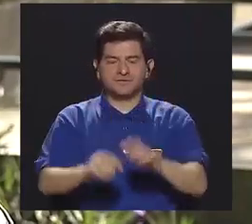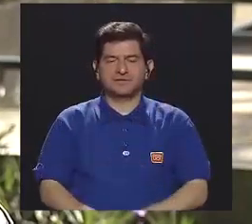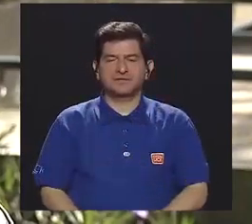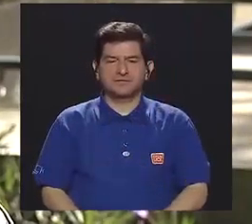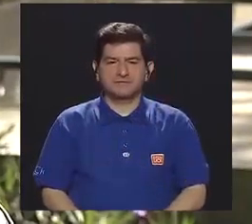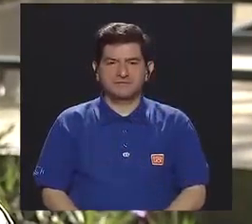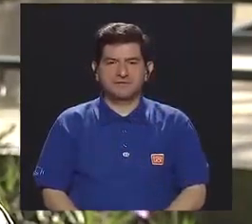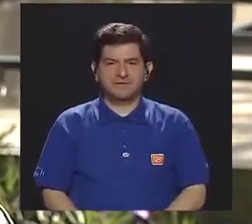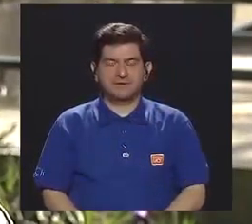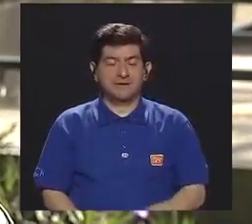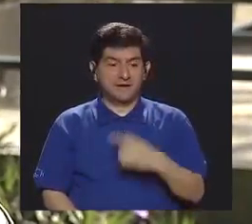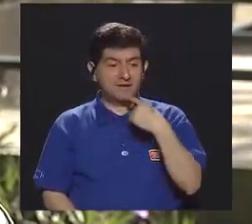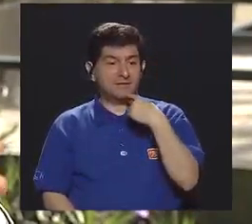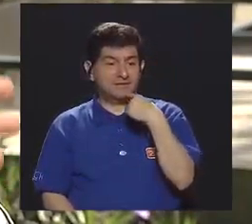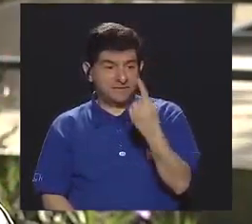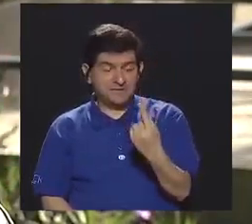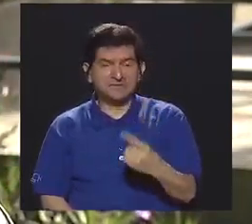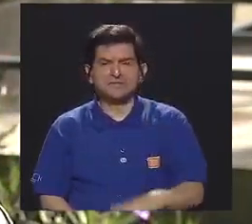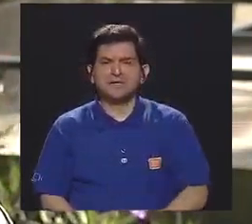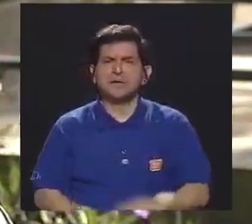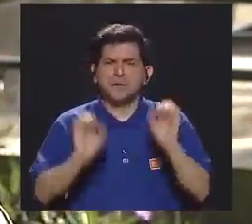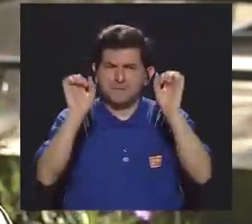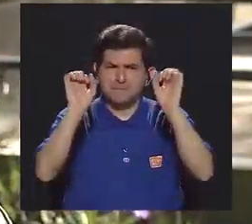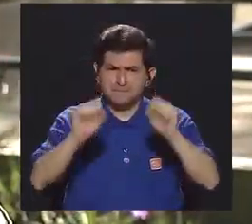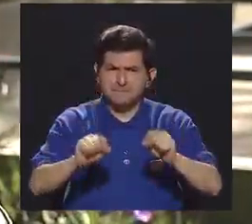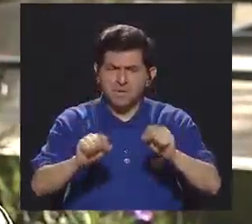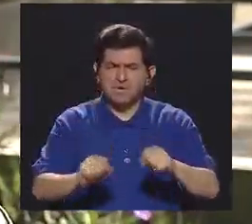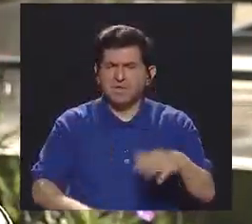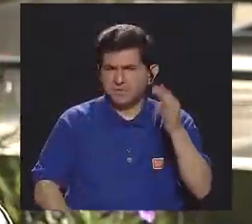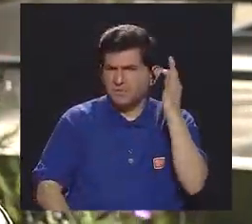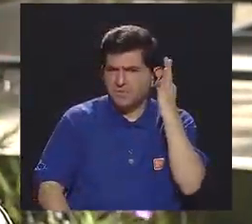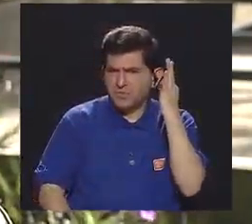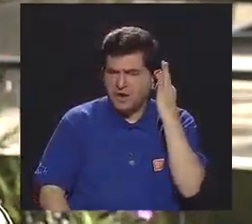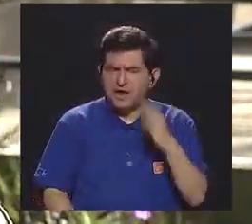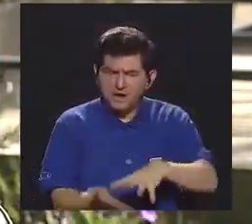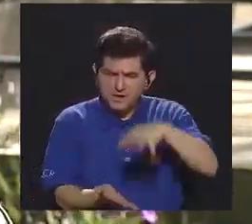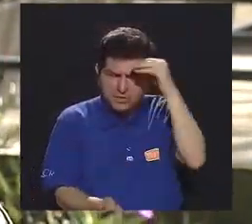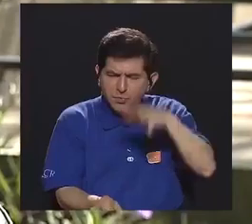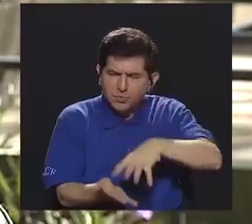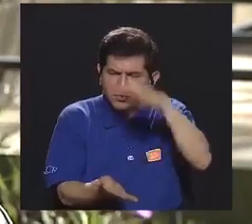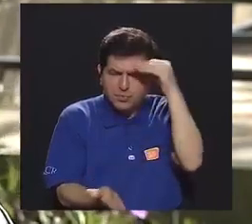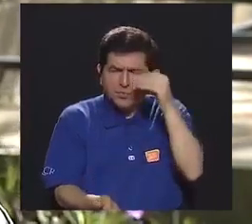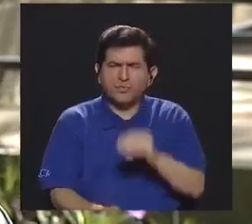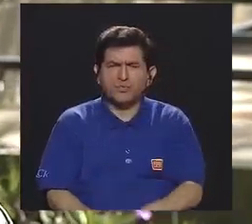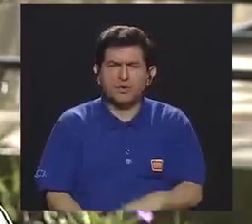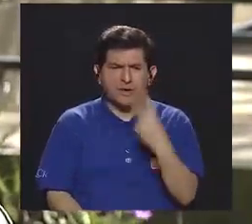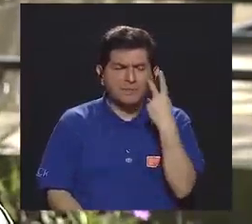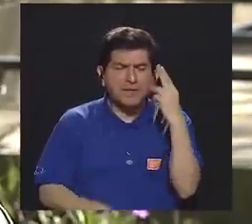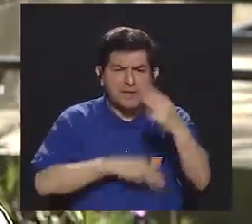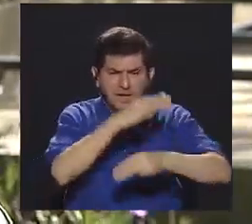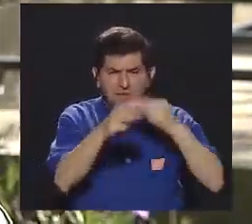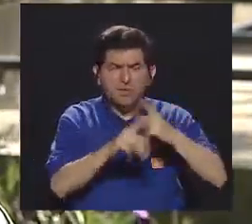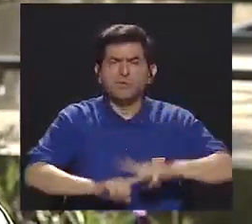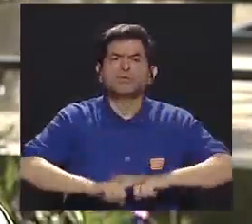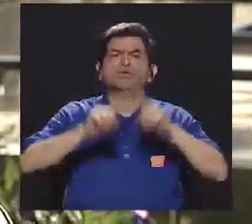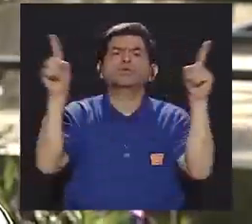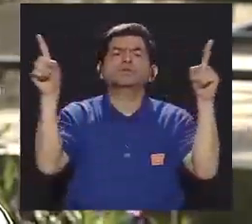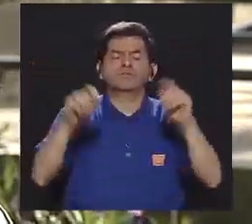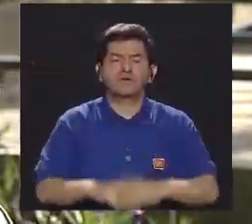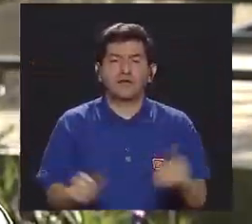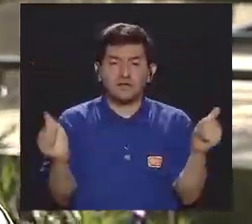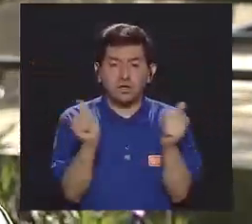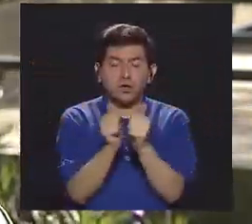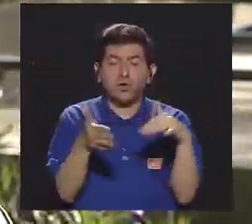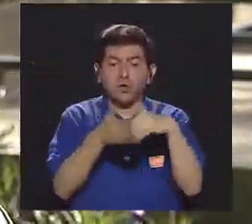educación entre ellos. Así como ellos dicen que lograron, o las señoras dicen que lograron aprender muchas cosas y ver el mundo de una forma